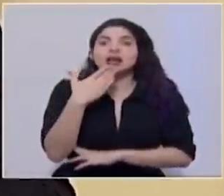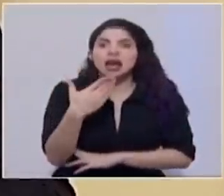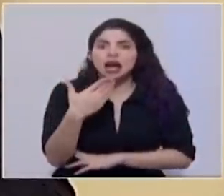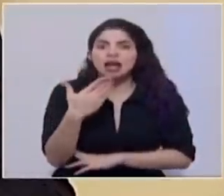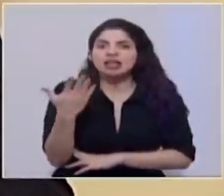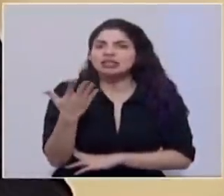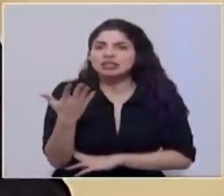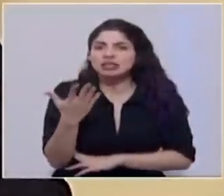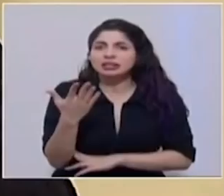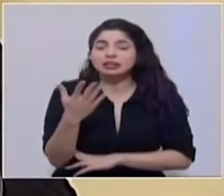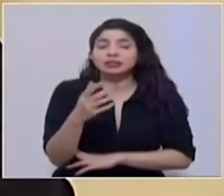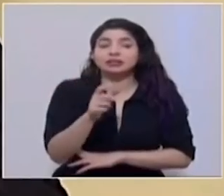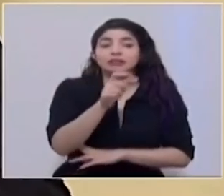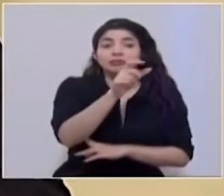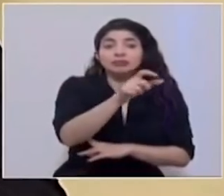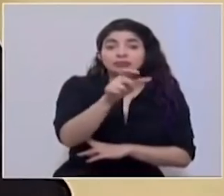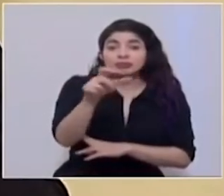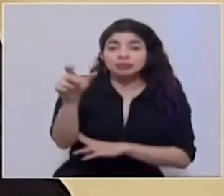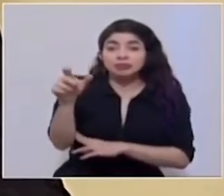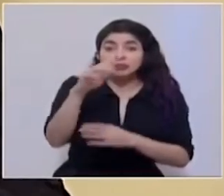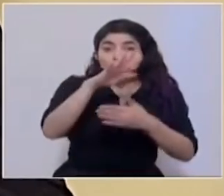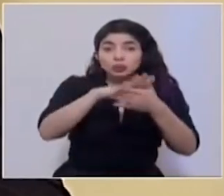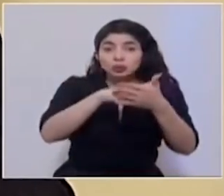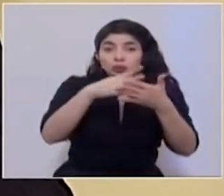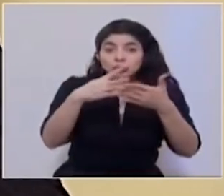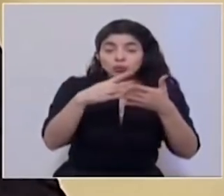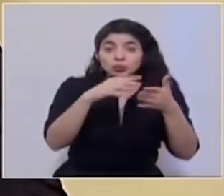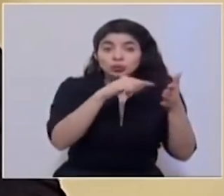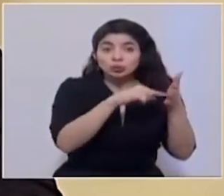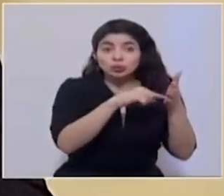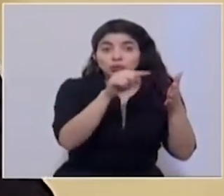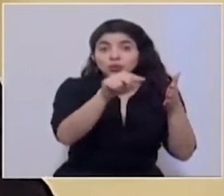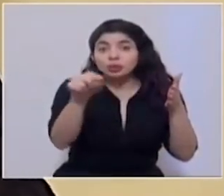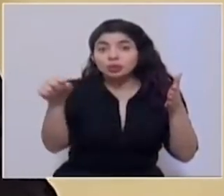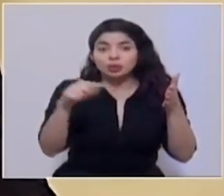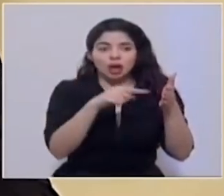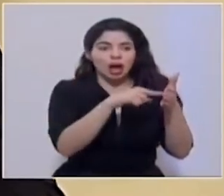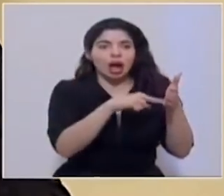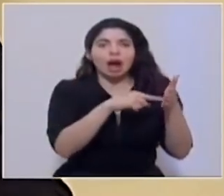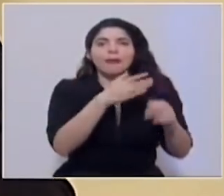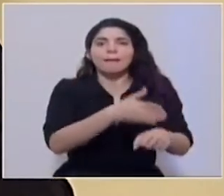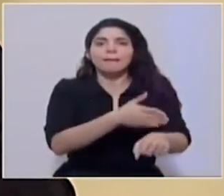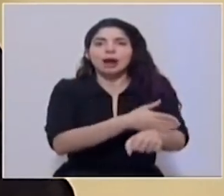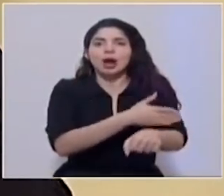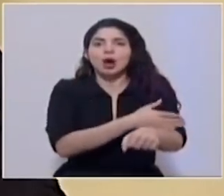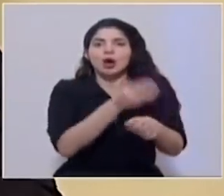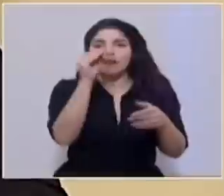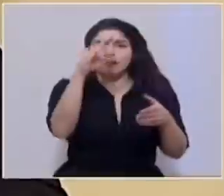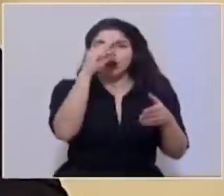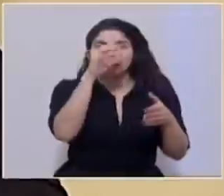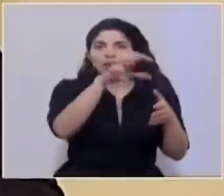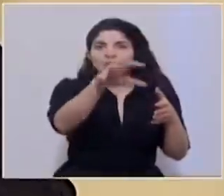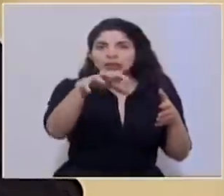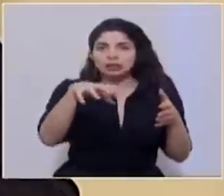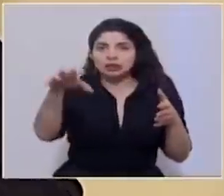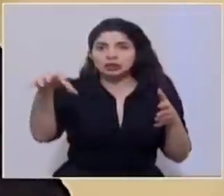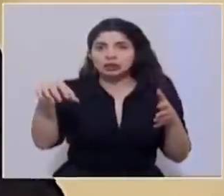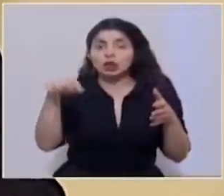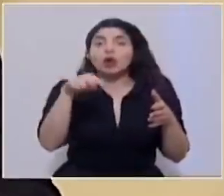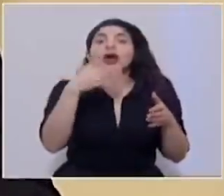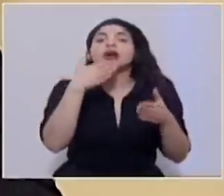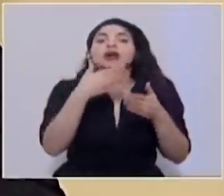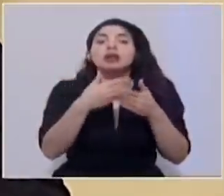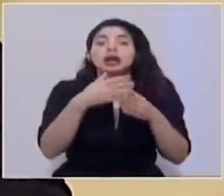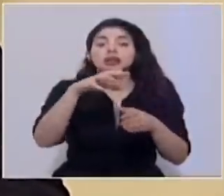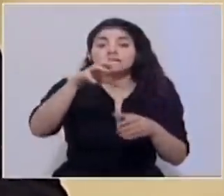que los diferentes indicadores en esos cantones han mejorado. Y eso tiene que ver mucho con las acciones que desde los cantones